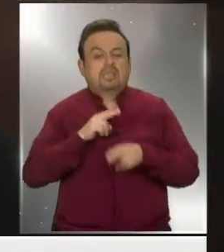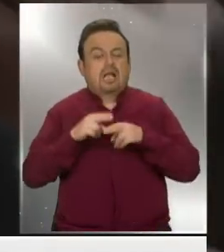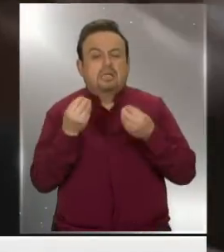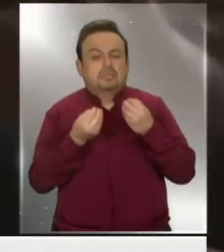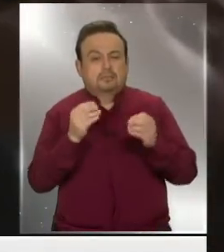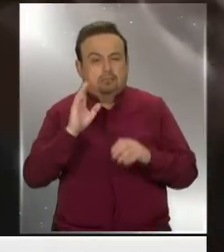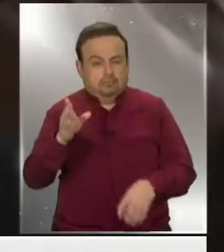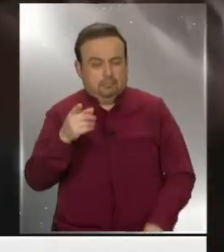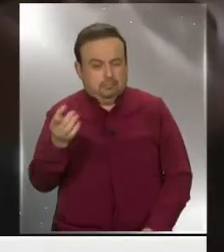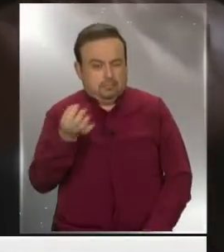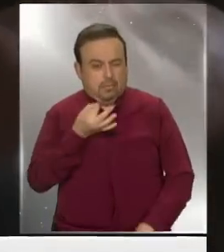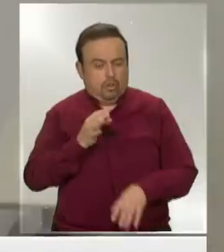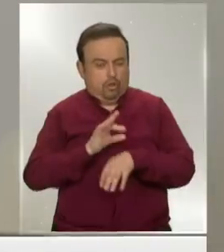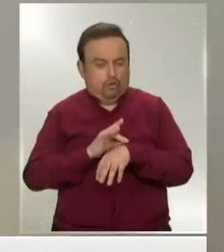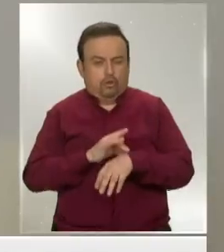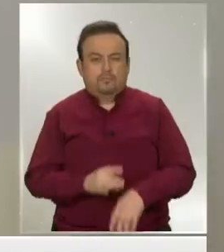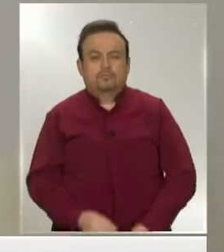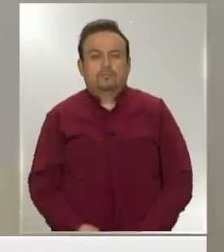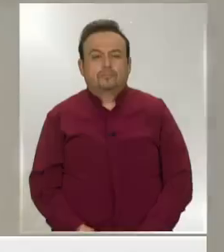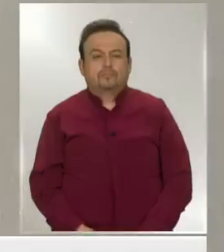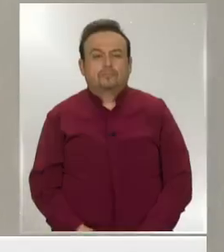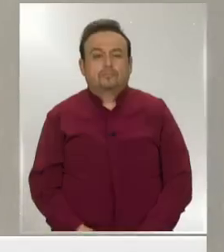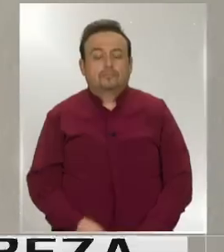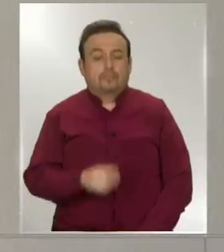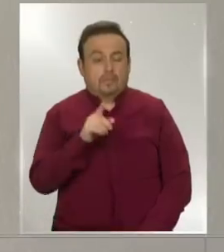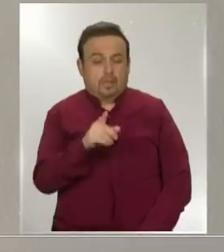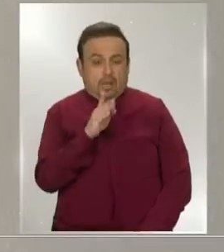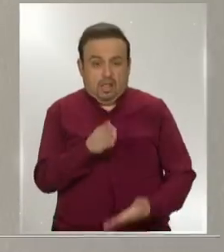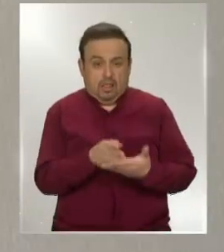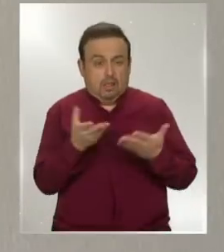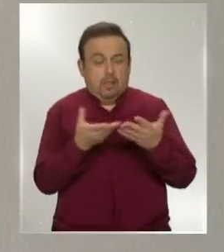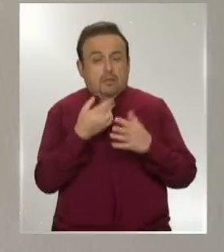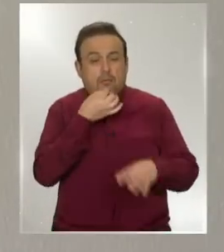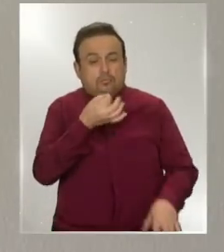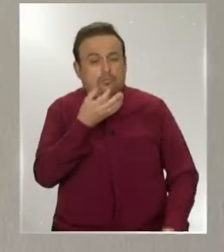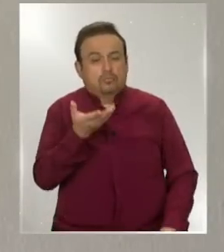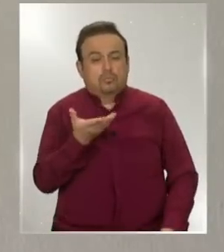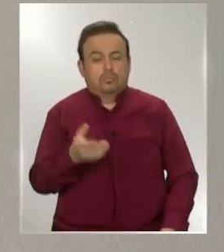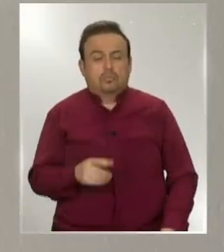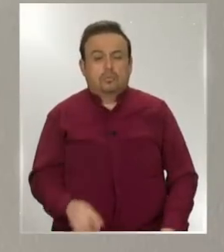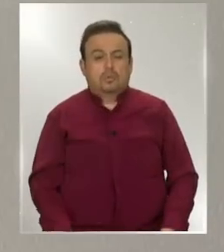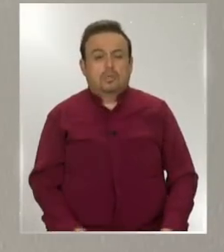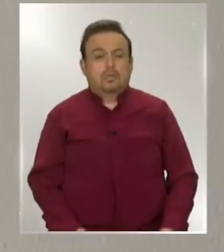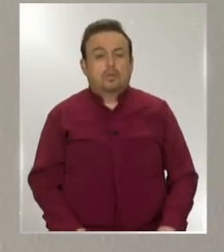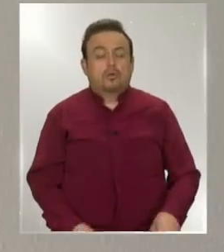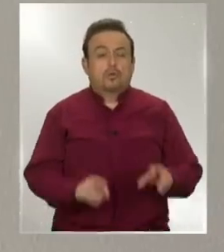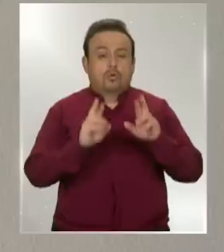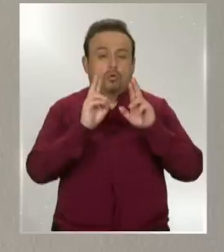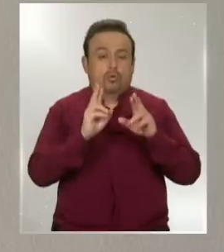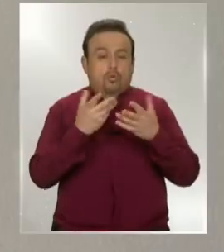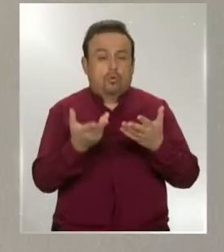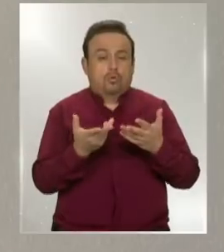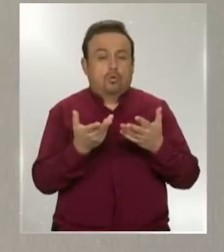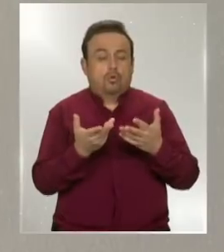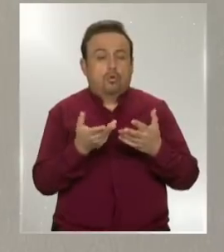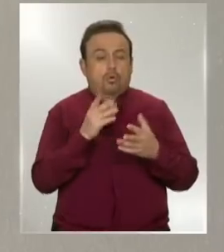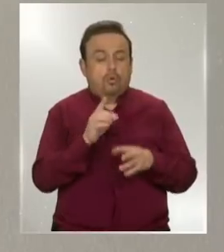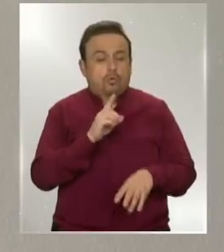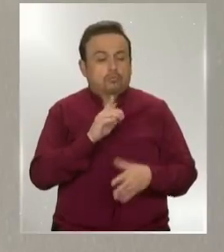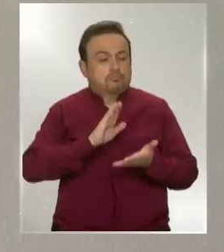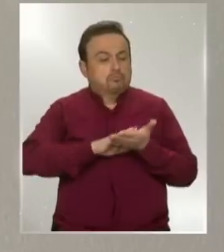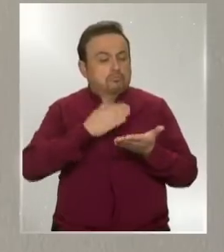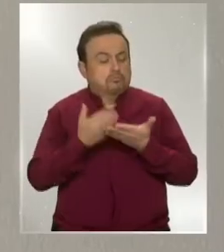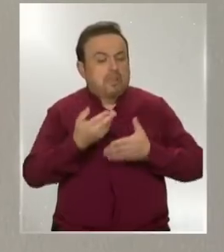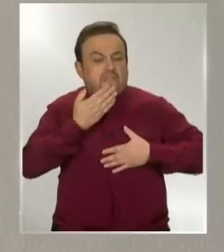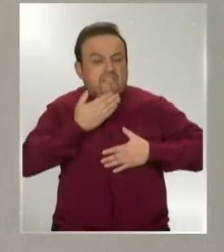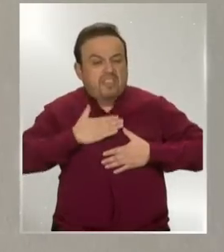casos? Ponga atención. Como medidas generales que se podrían recomendar, lo ideal es tener hábitos saludables